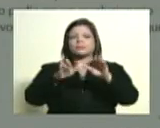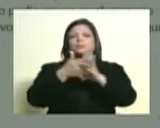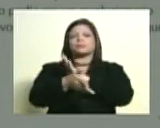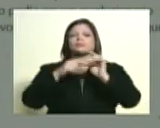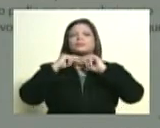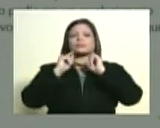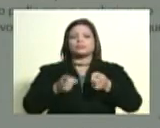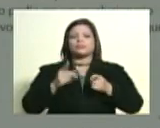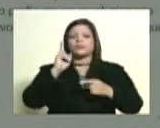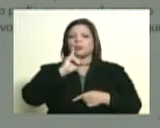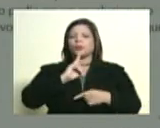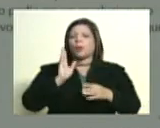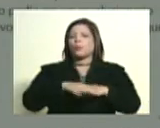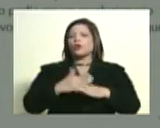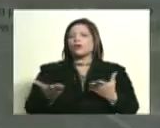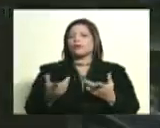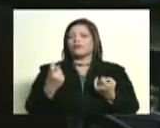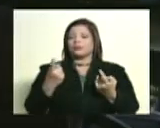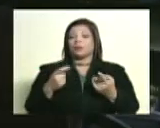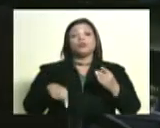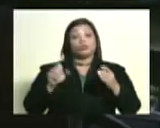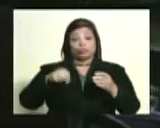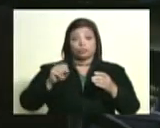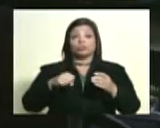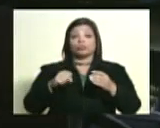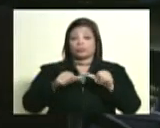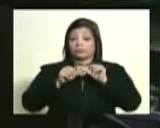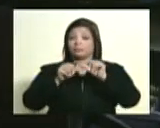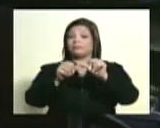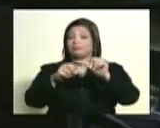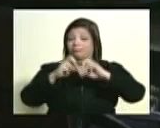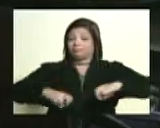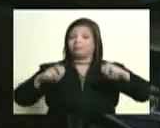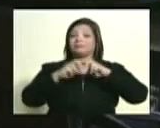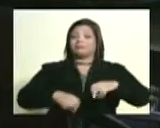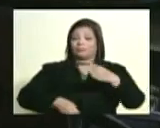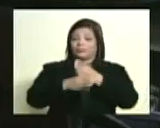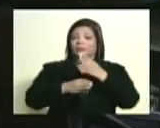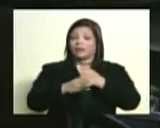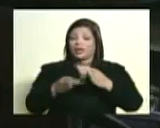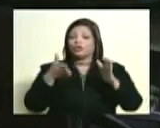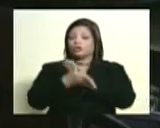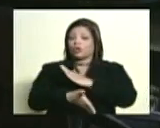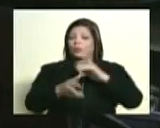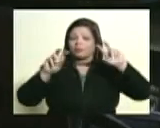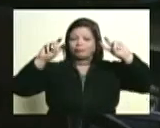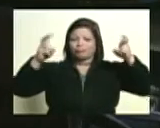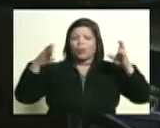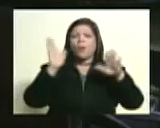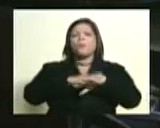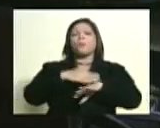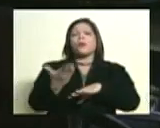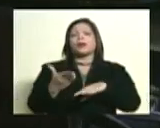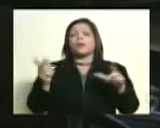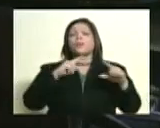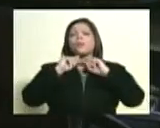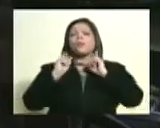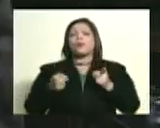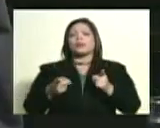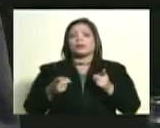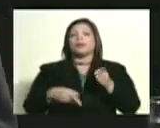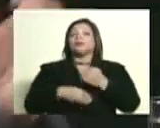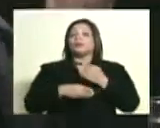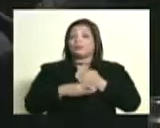de Simón Bolívar? no sí sí se están dando han continuado las investigaciones hay cosas que bueno que están